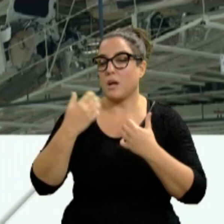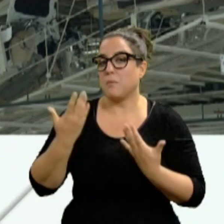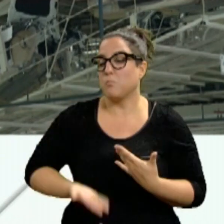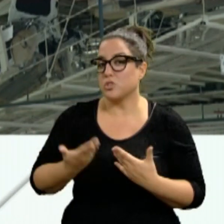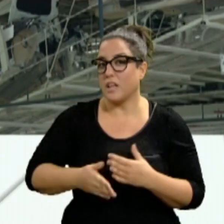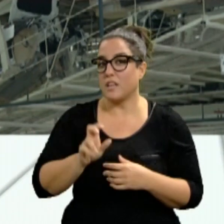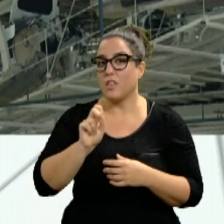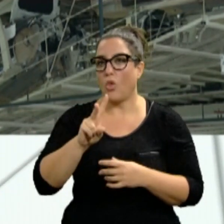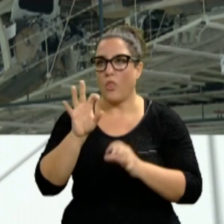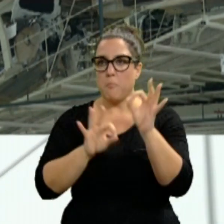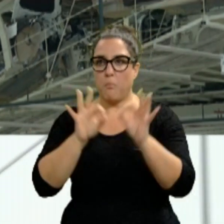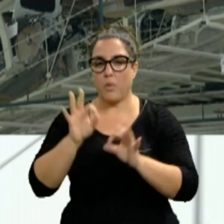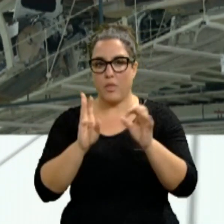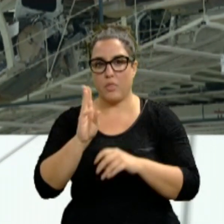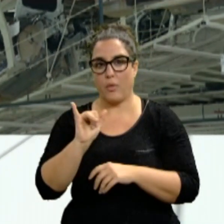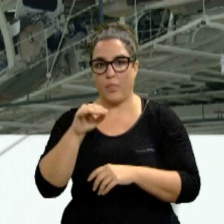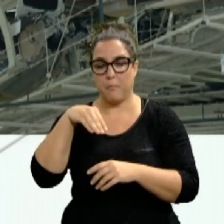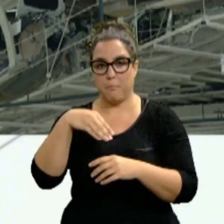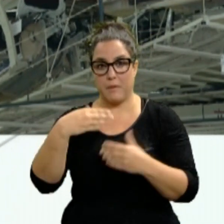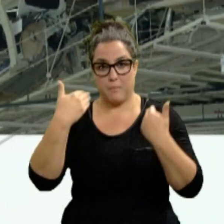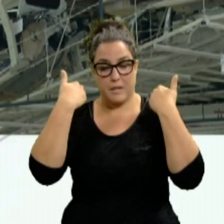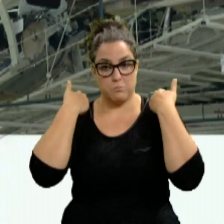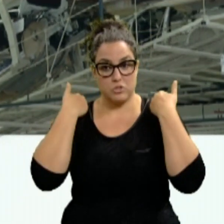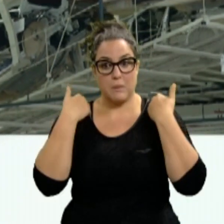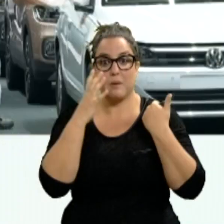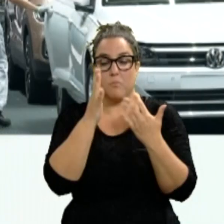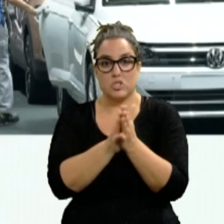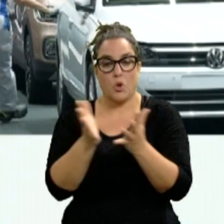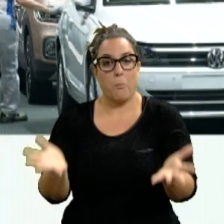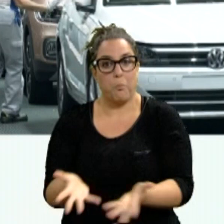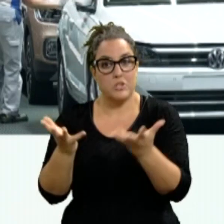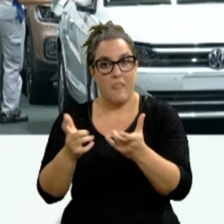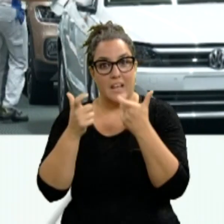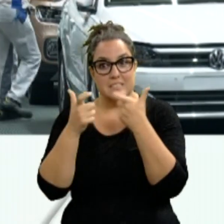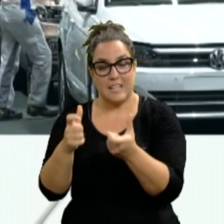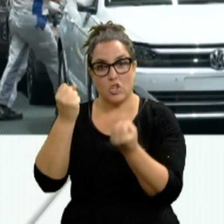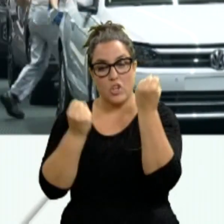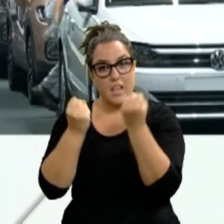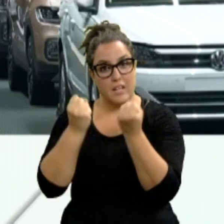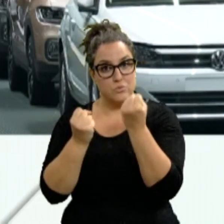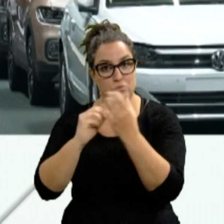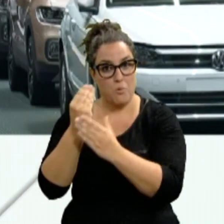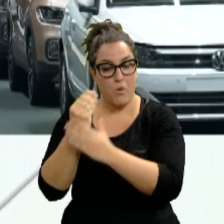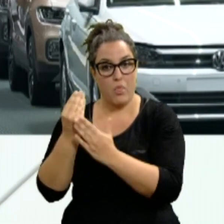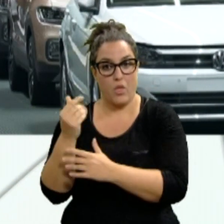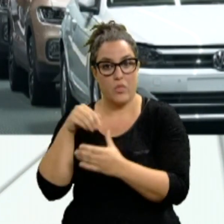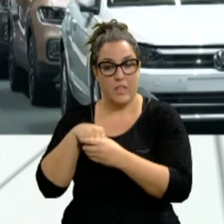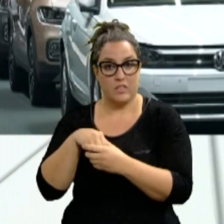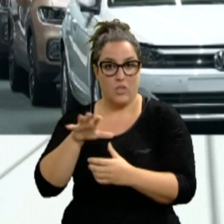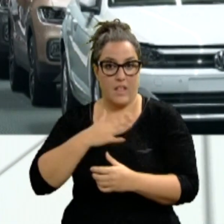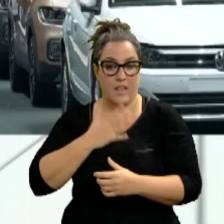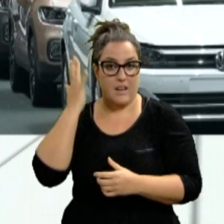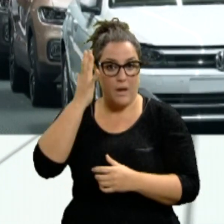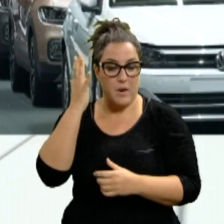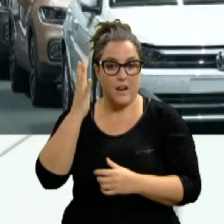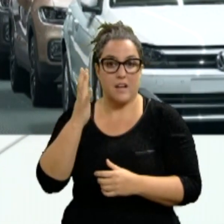tenemos que trabajar para potenciar nuestro sector en nuestra comunidad. Y si tardamos un día ya vamos tarde. Por